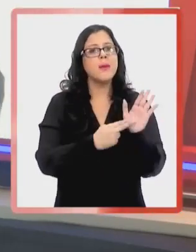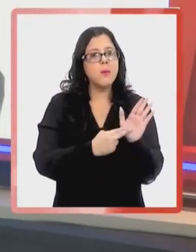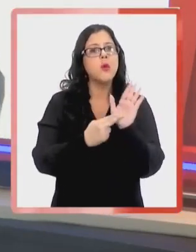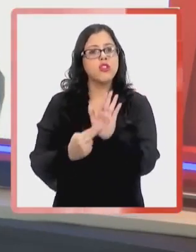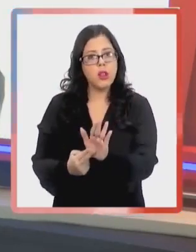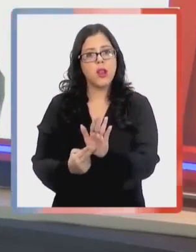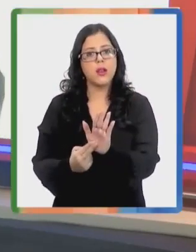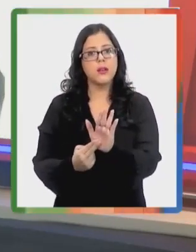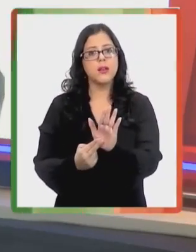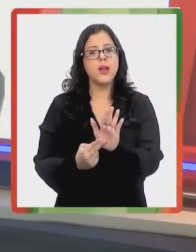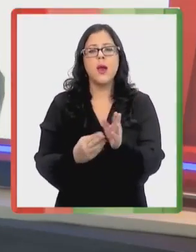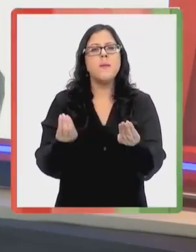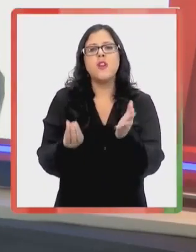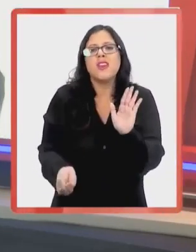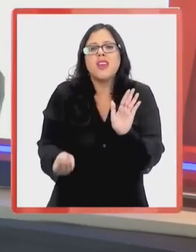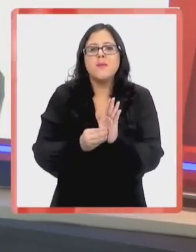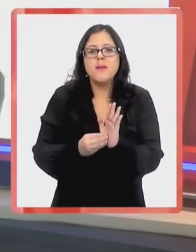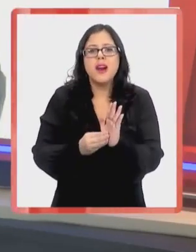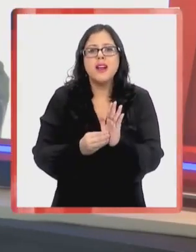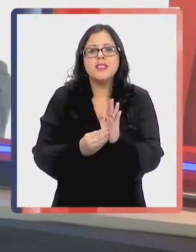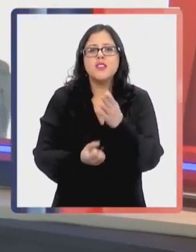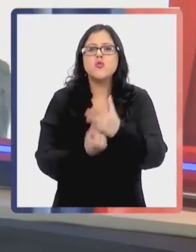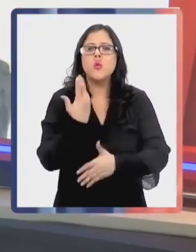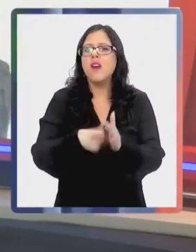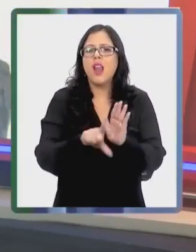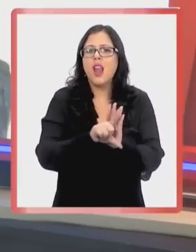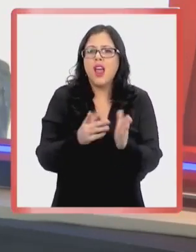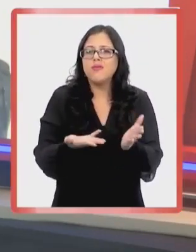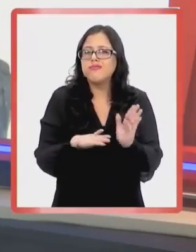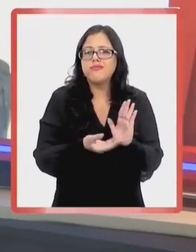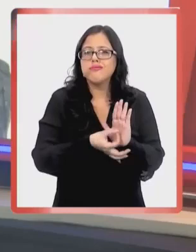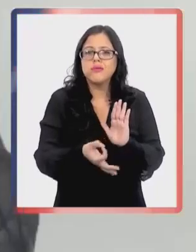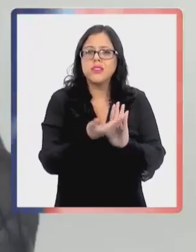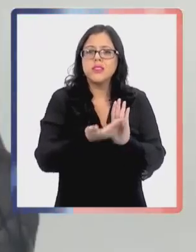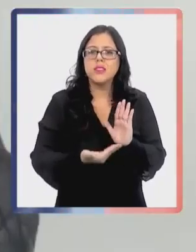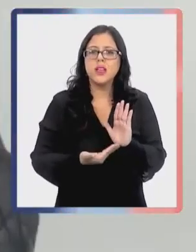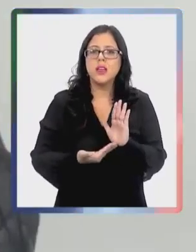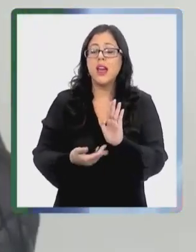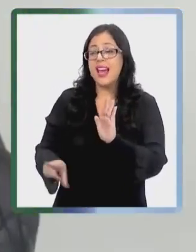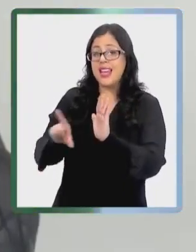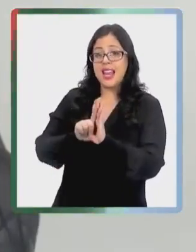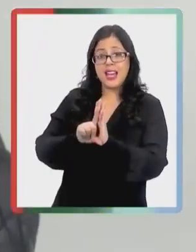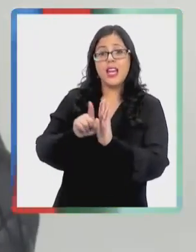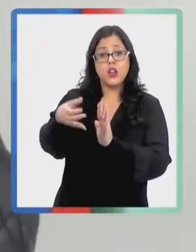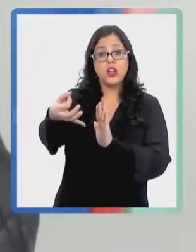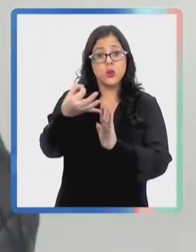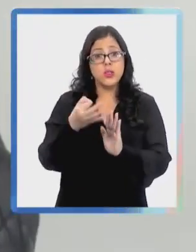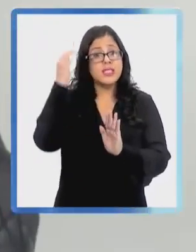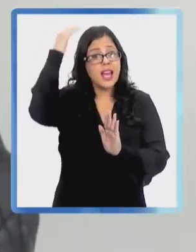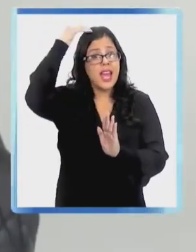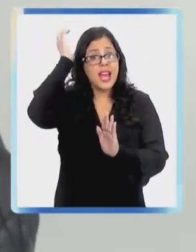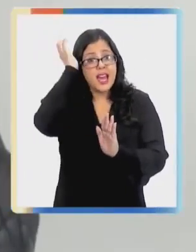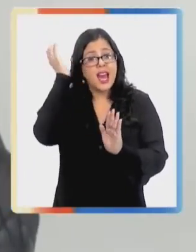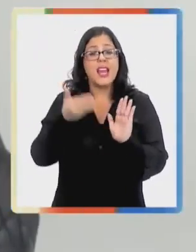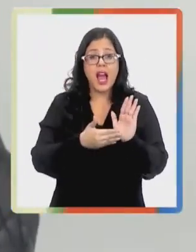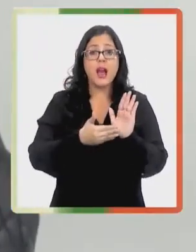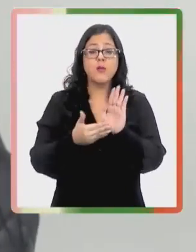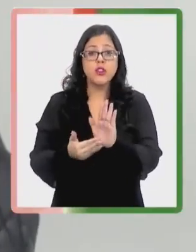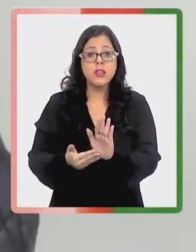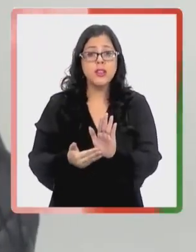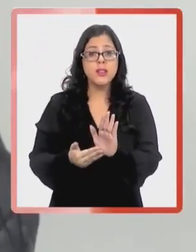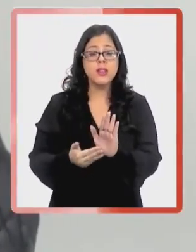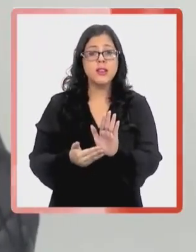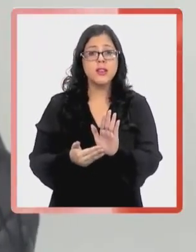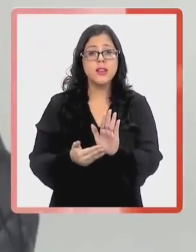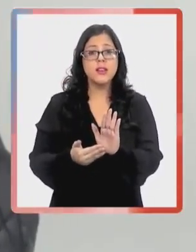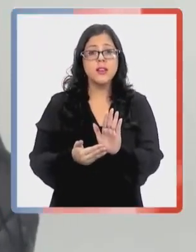visibilizar como primera cosa, ¿verdad? ¿Pero qué más hace esta nueva normativa? La ley viene, como tú bien dices, Scarlett, a visibilizar algo